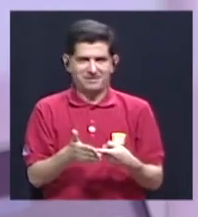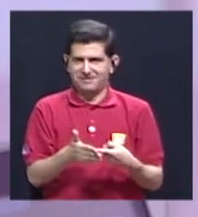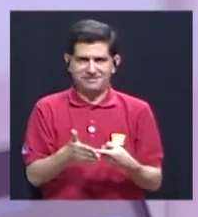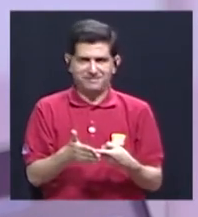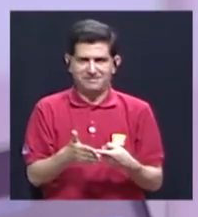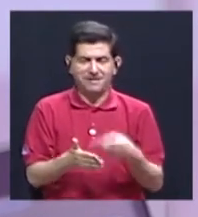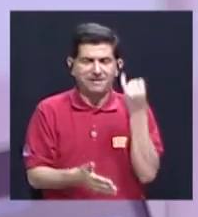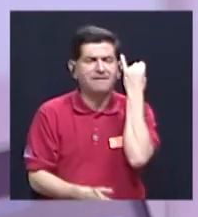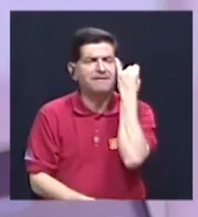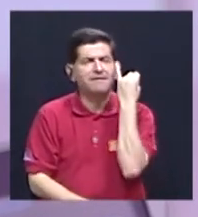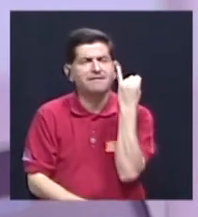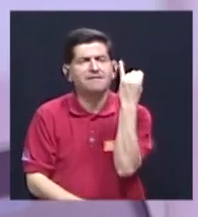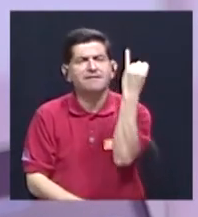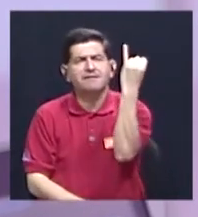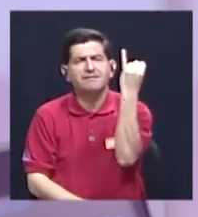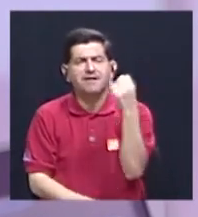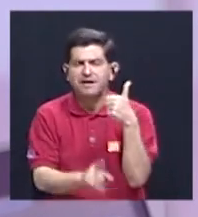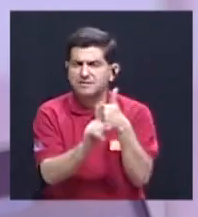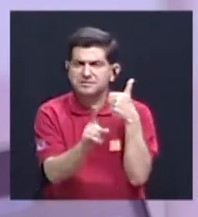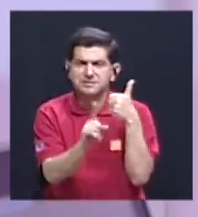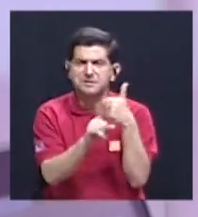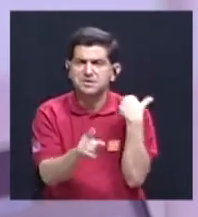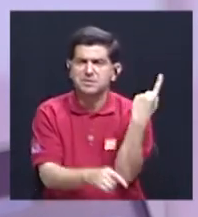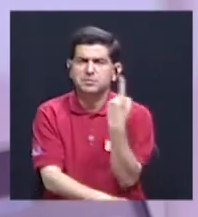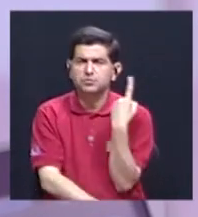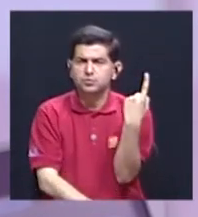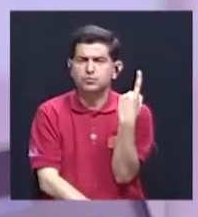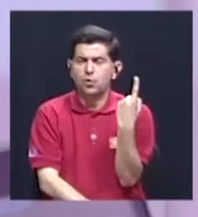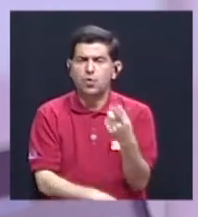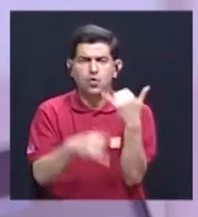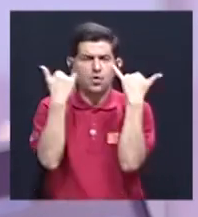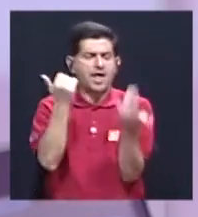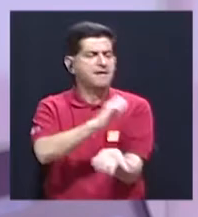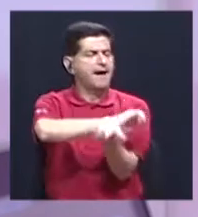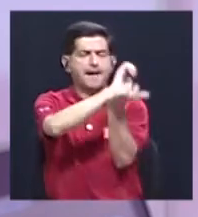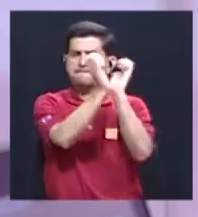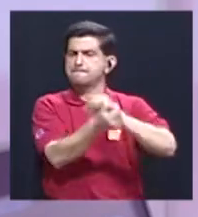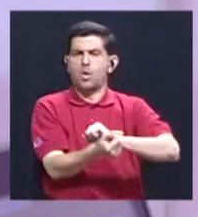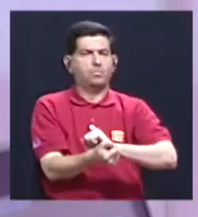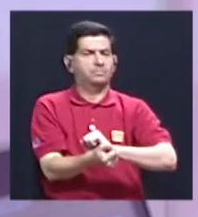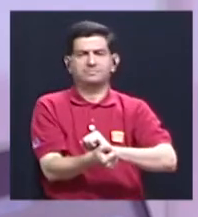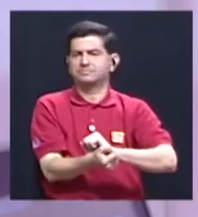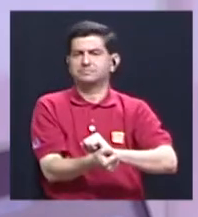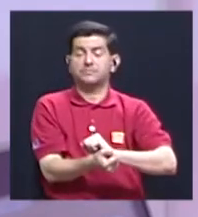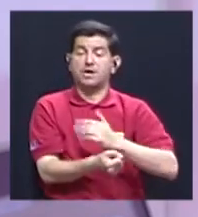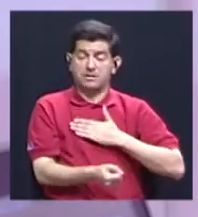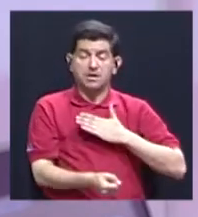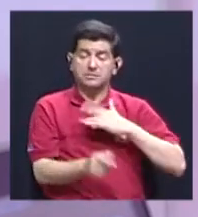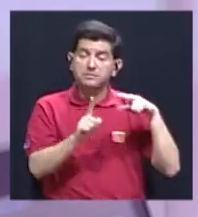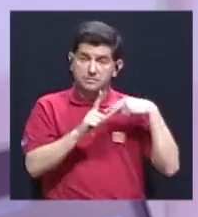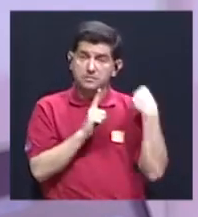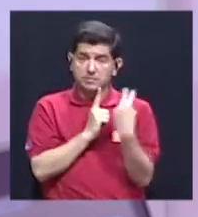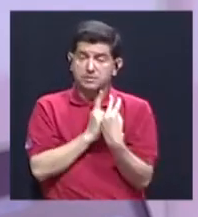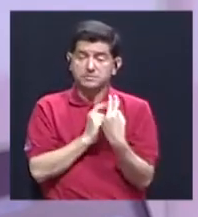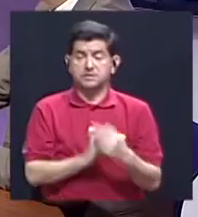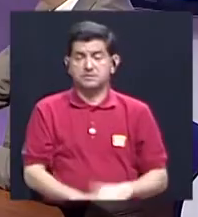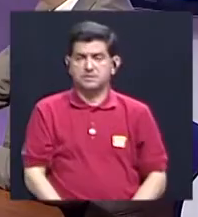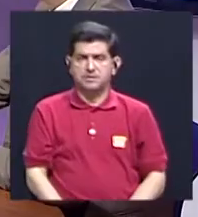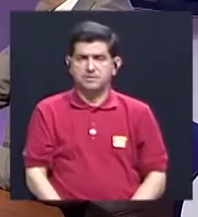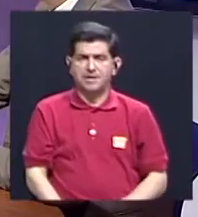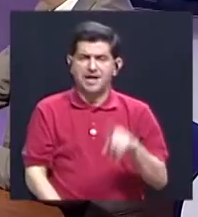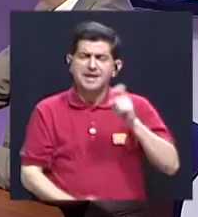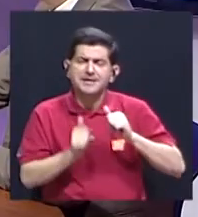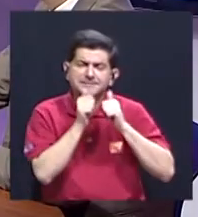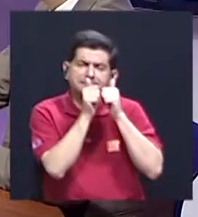iniciativa, por ella misma sola, pueda generar un cambio, y ese es mi punto de vista, sino va